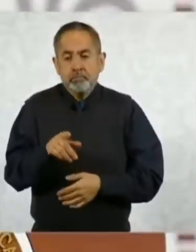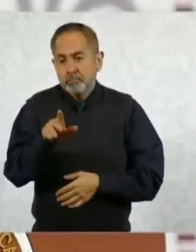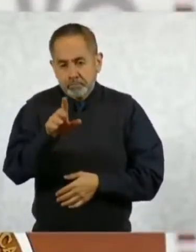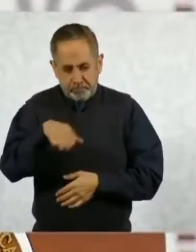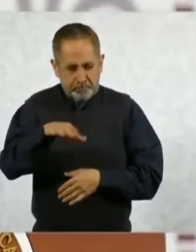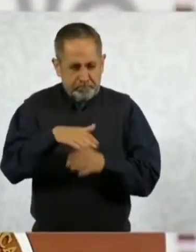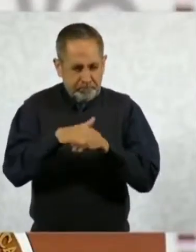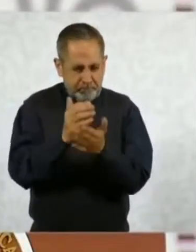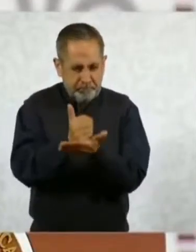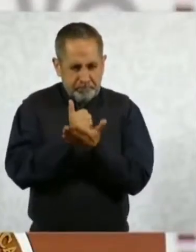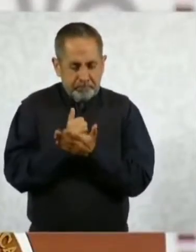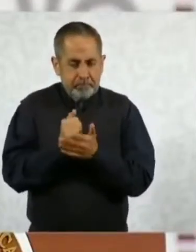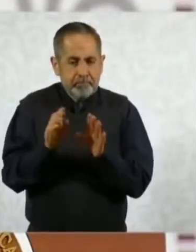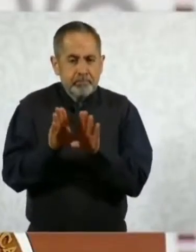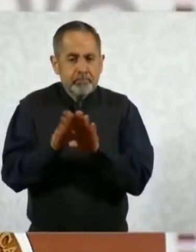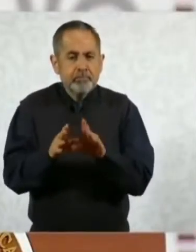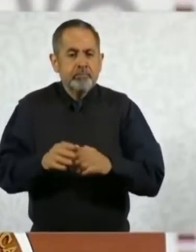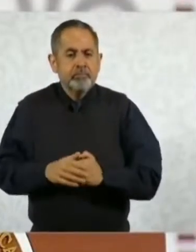a esto que hicimos.